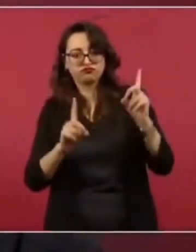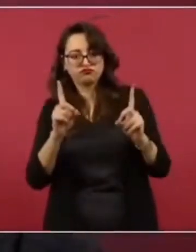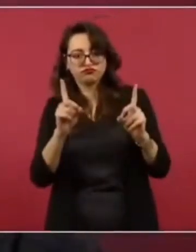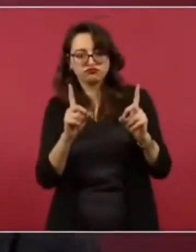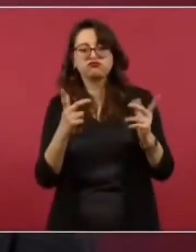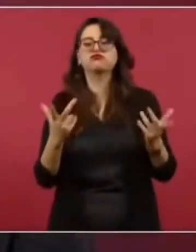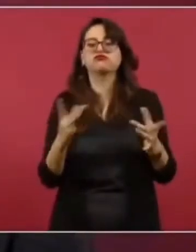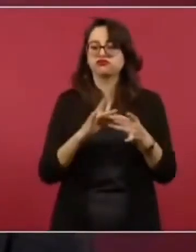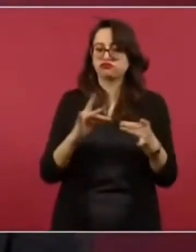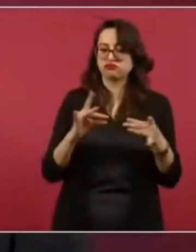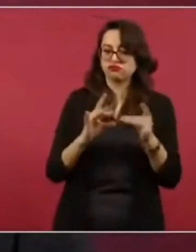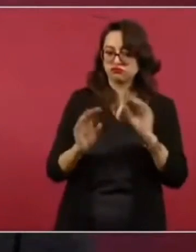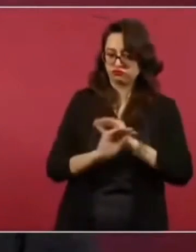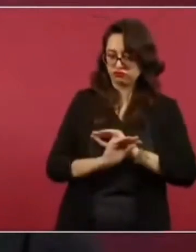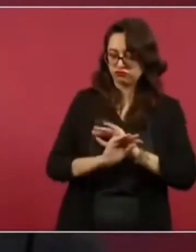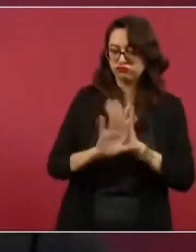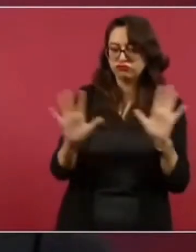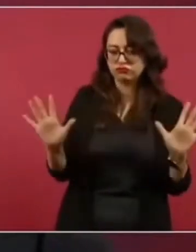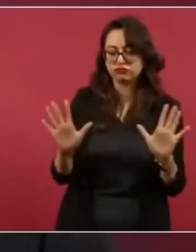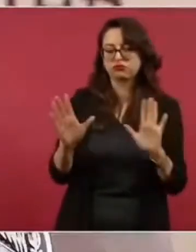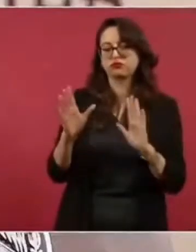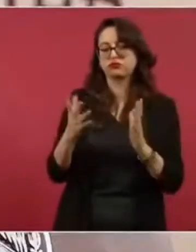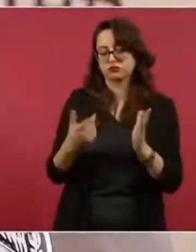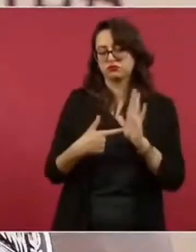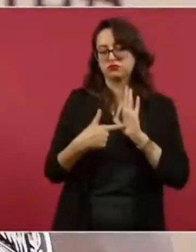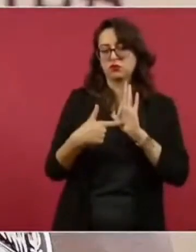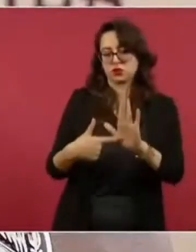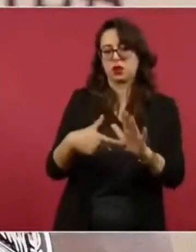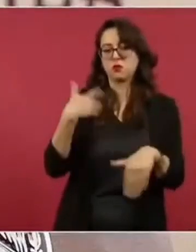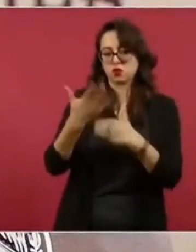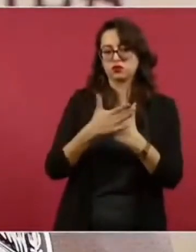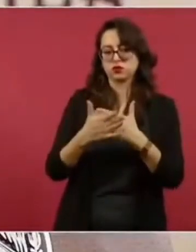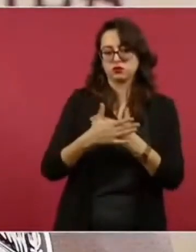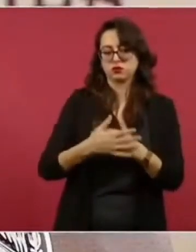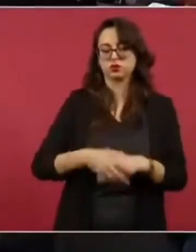darán puntualmente los detalles de la operación.